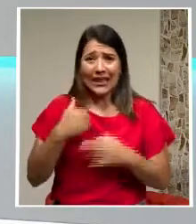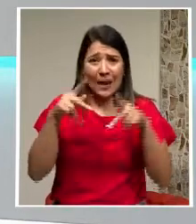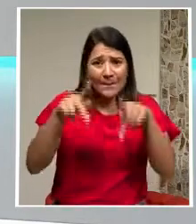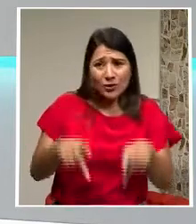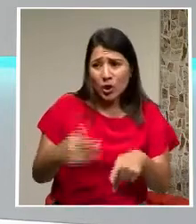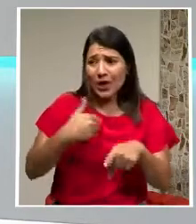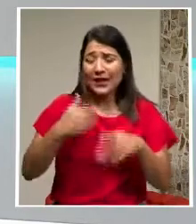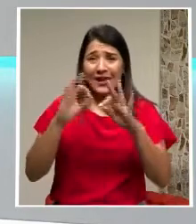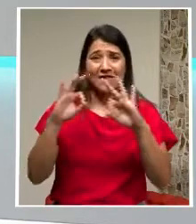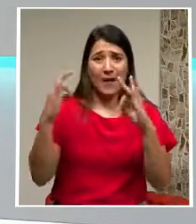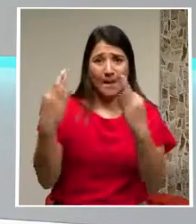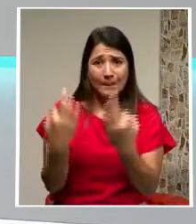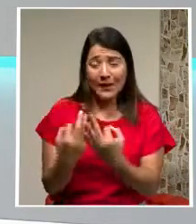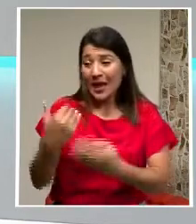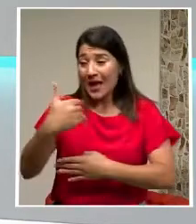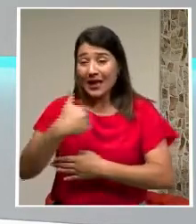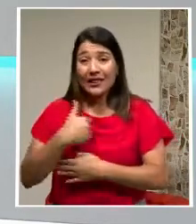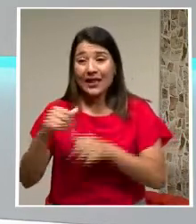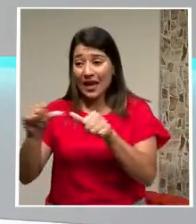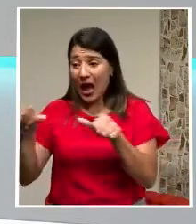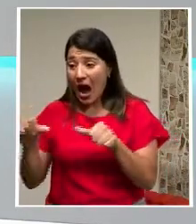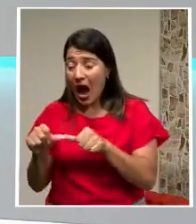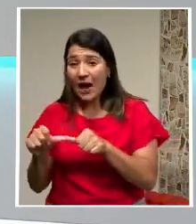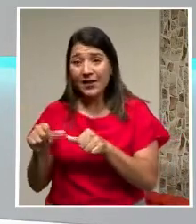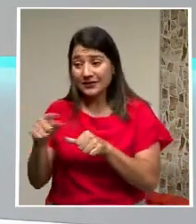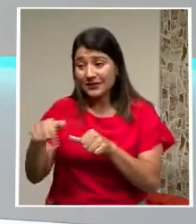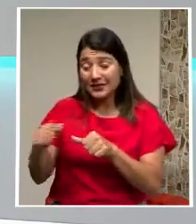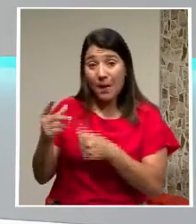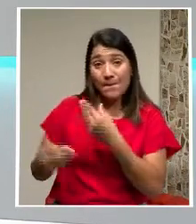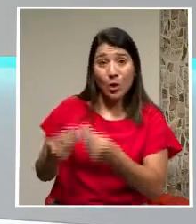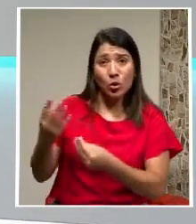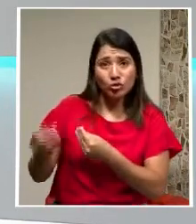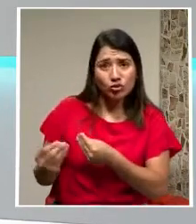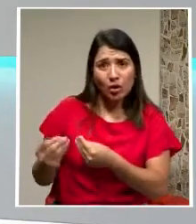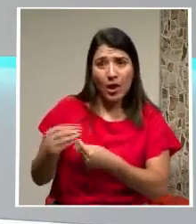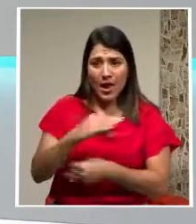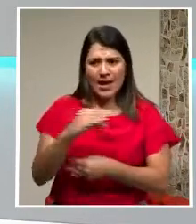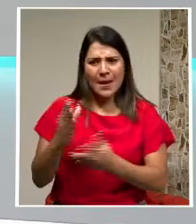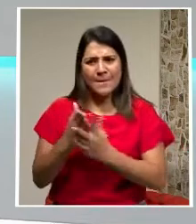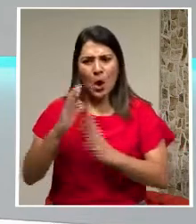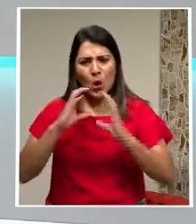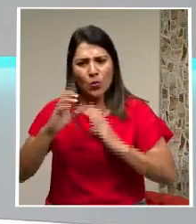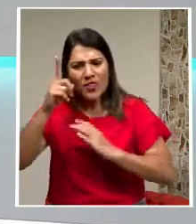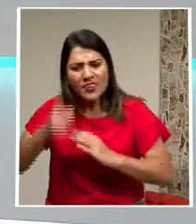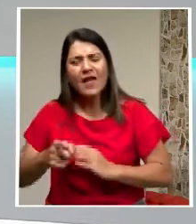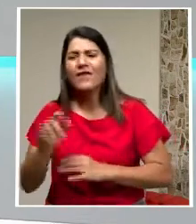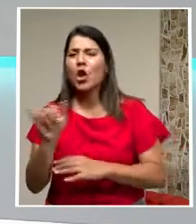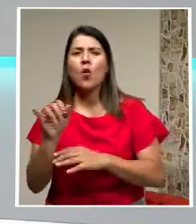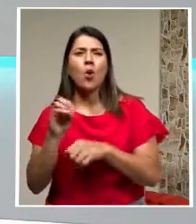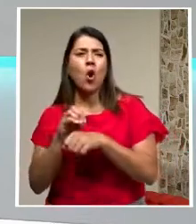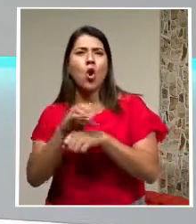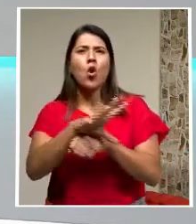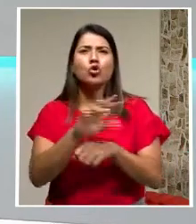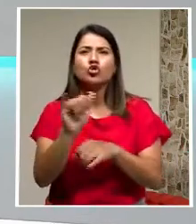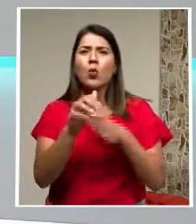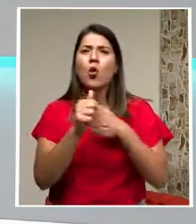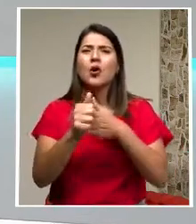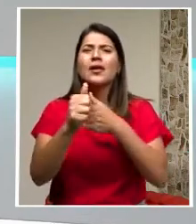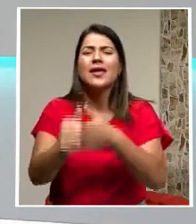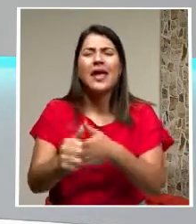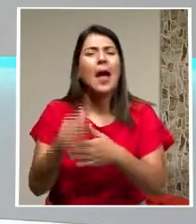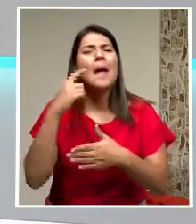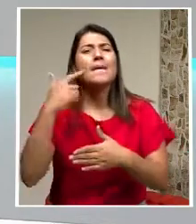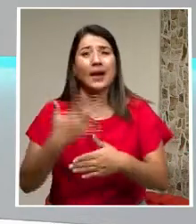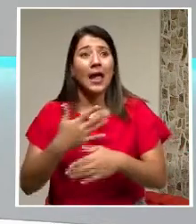tienen Las familias Que tienen Los sectores productivos Y ser una luz Y ser un faro Que permita ver